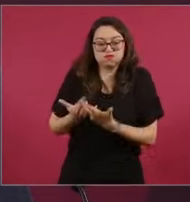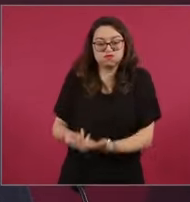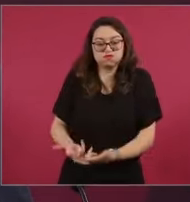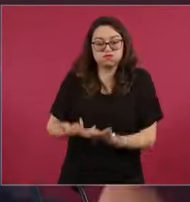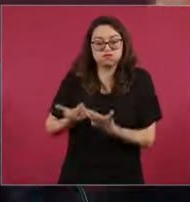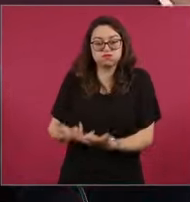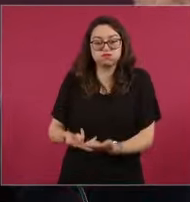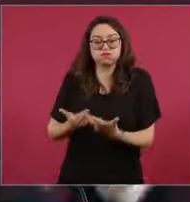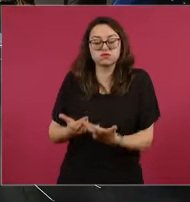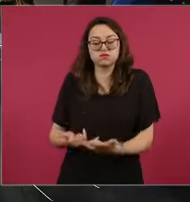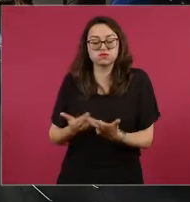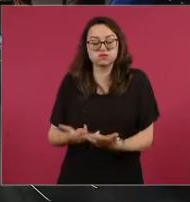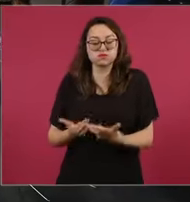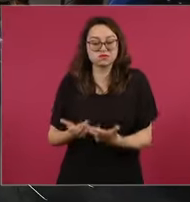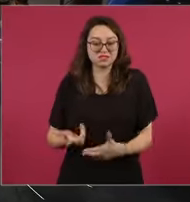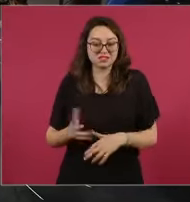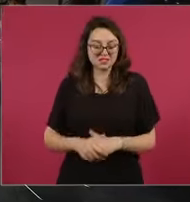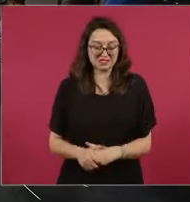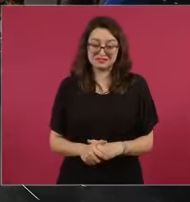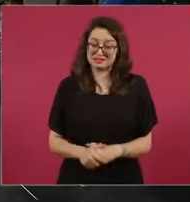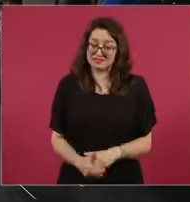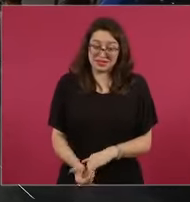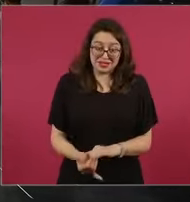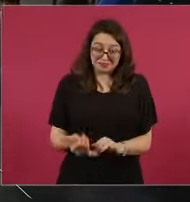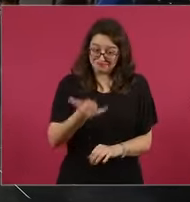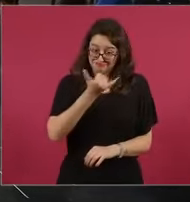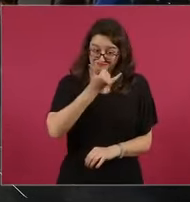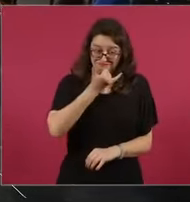¿Dónde van? Con todo respeto.